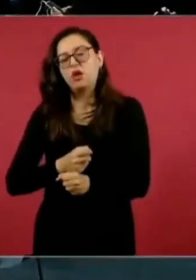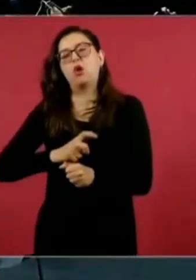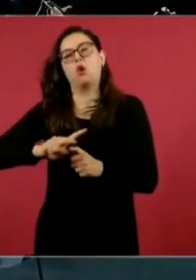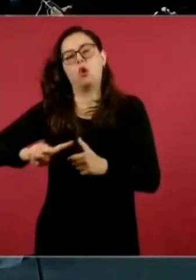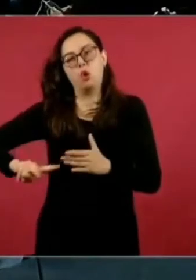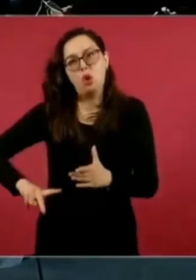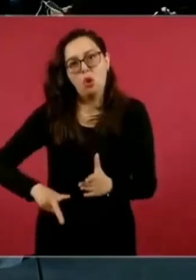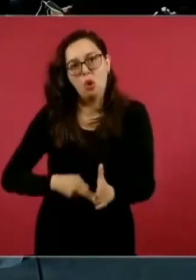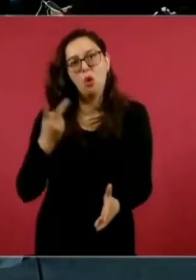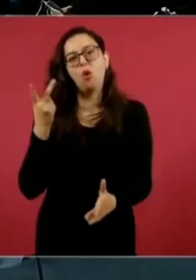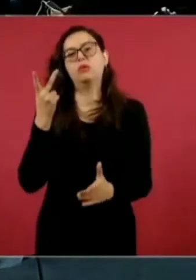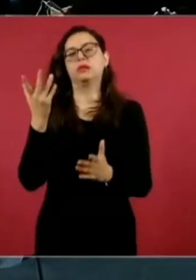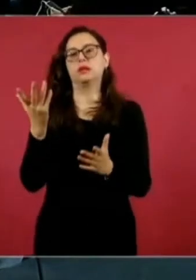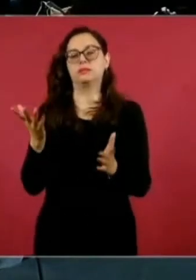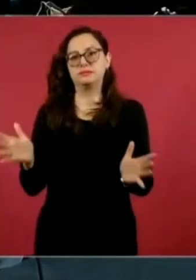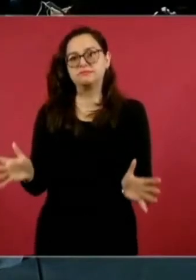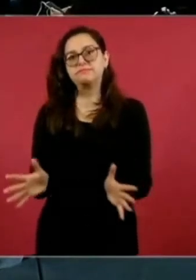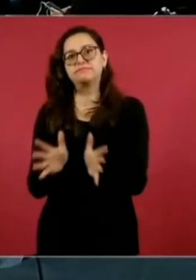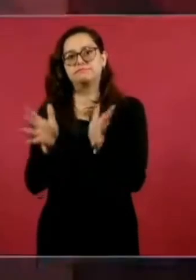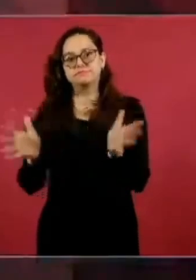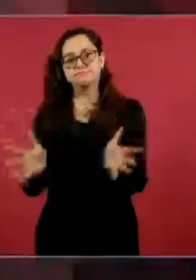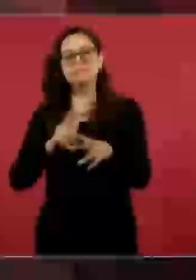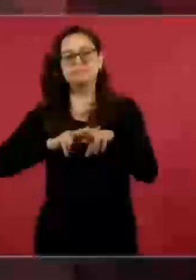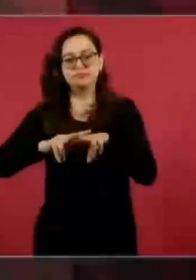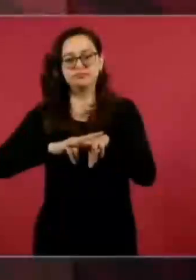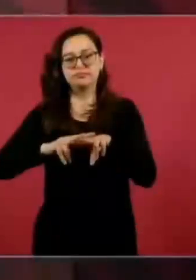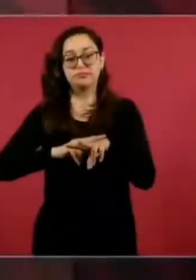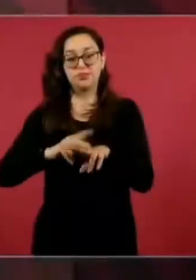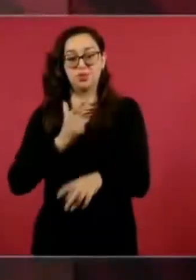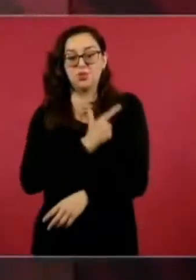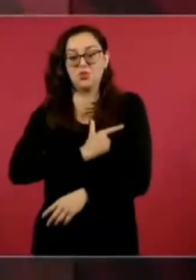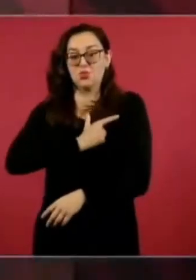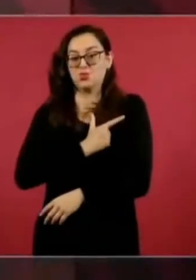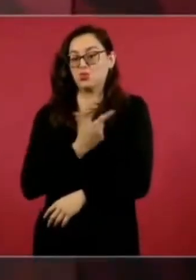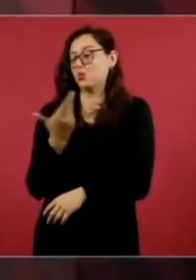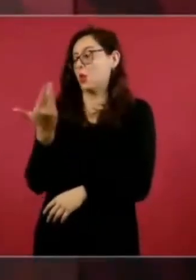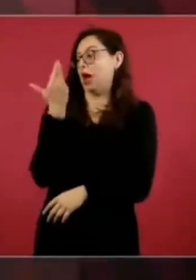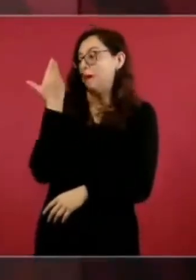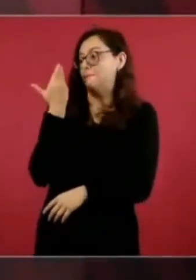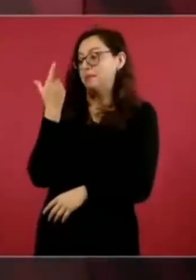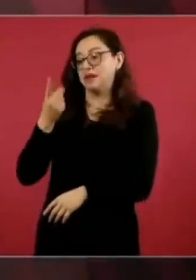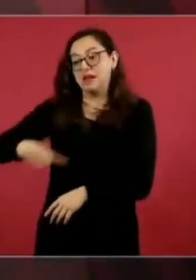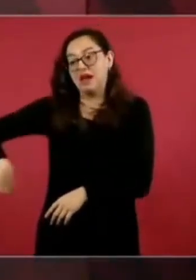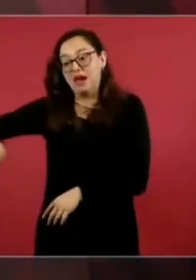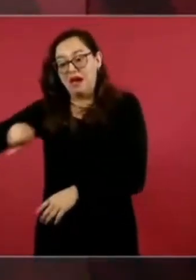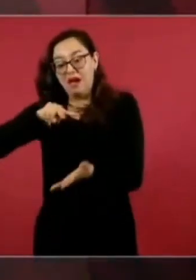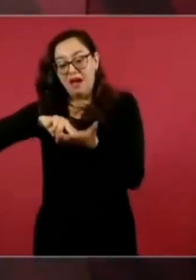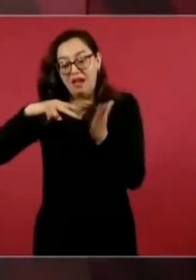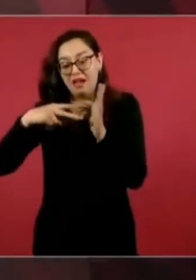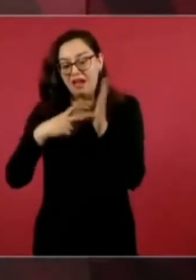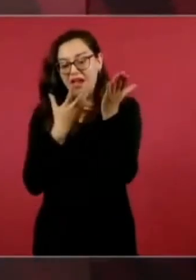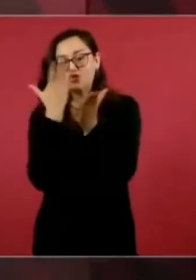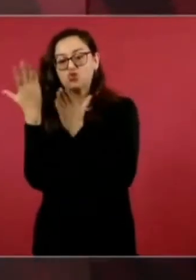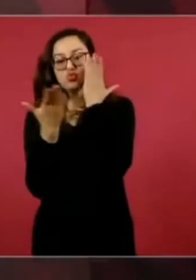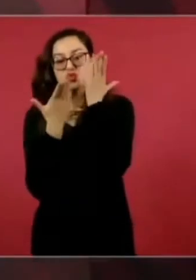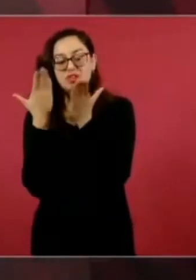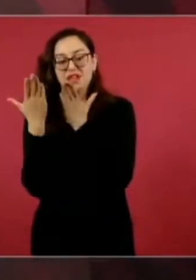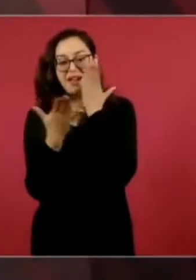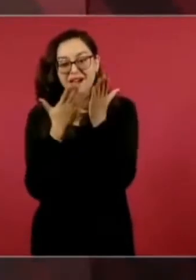certificados a jóvenes que ya están estudiando ingeniería ferroviaria